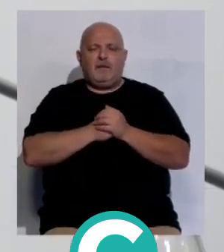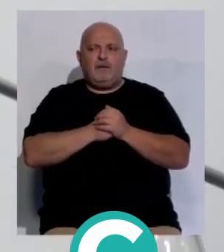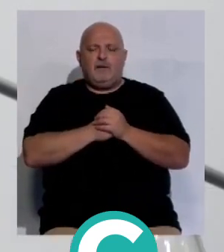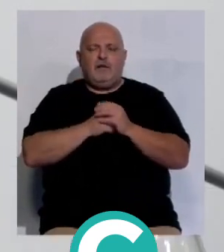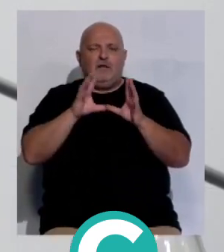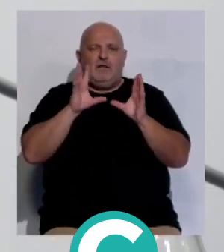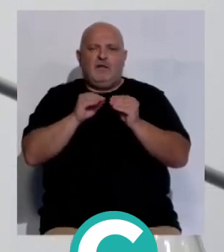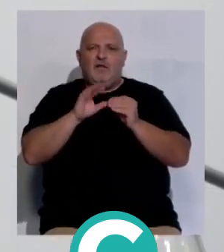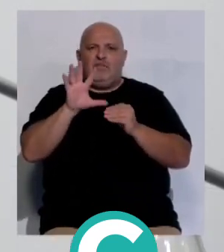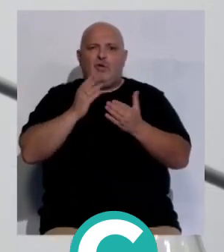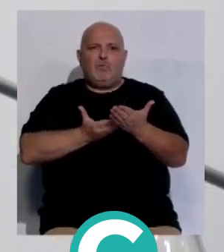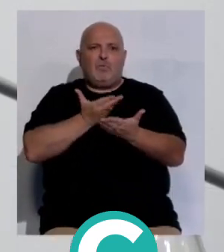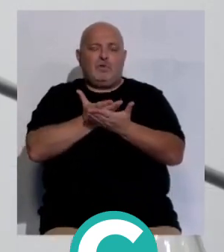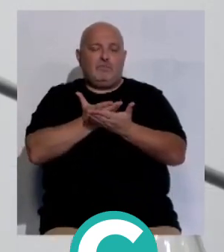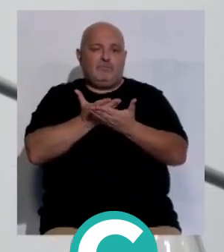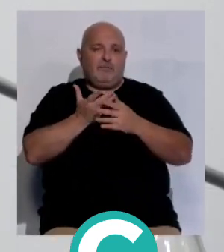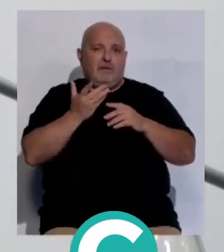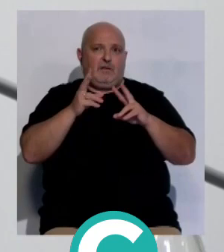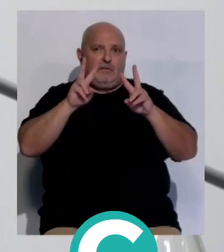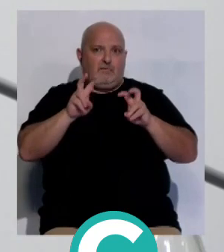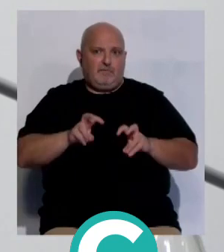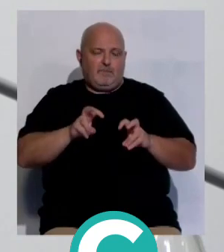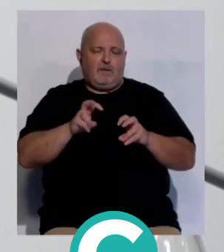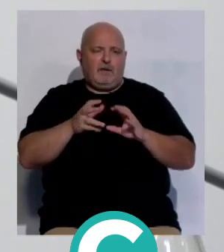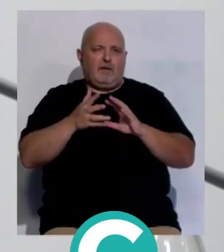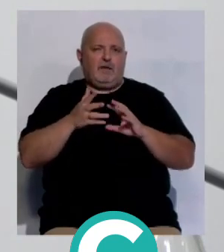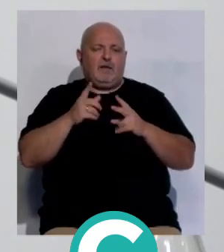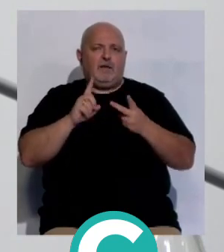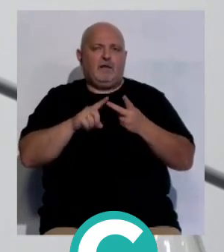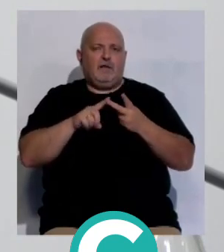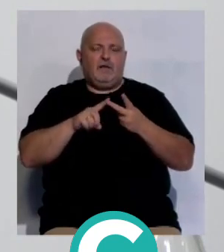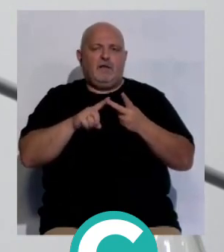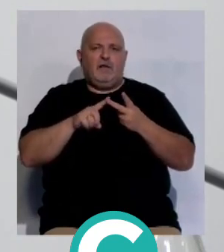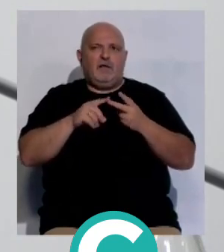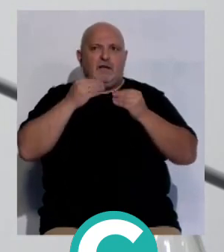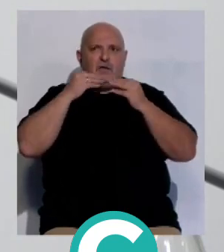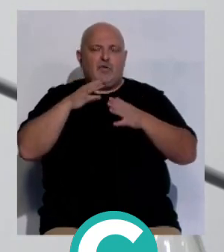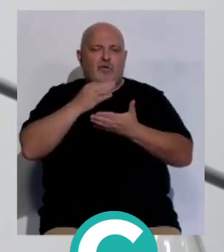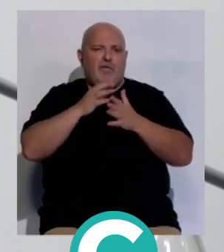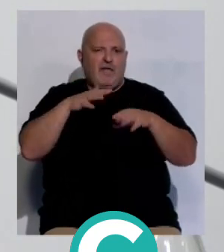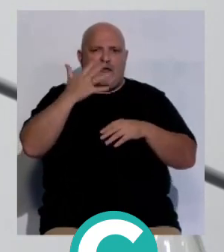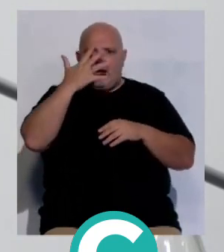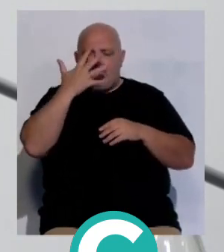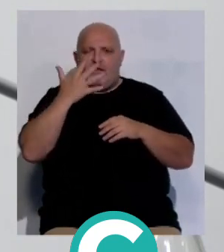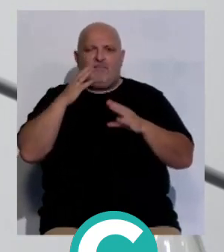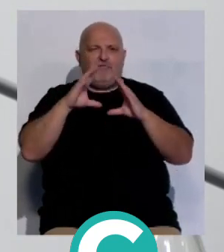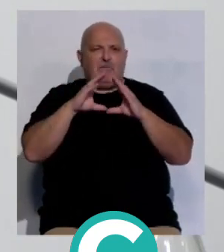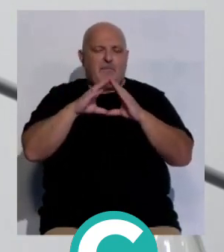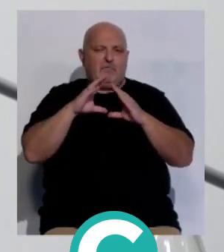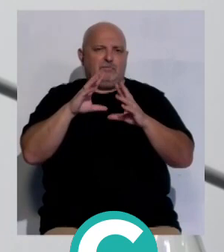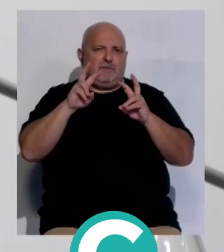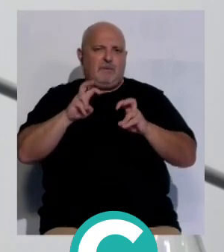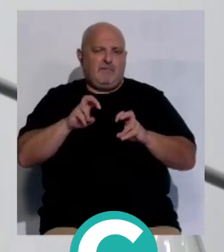en un total de cinco propuestas que si me permitís voy a repasar muy rápido hablando de historia de la ciudad, de carnaval y feminismo como